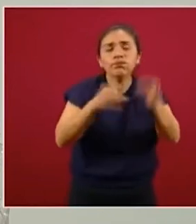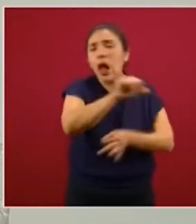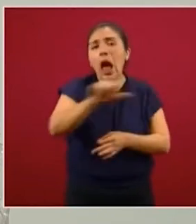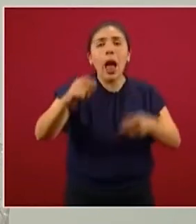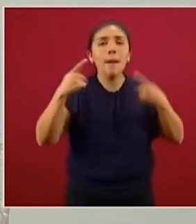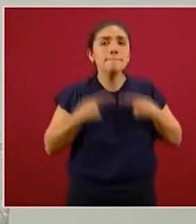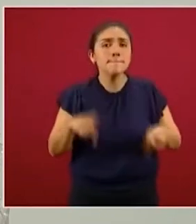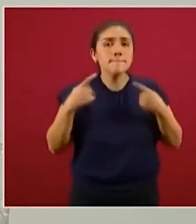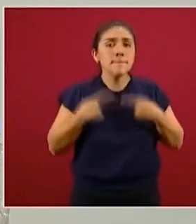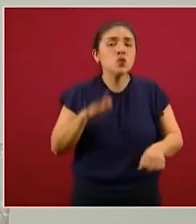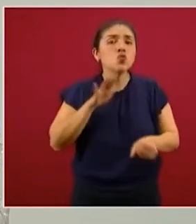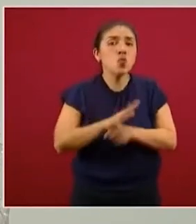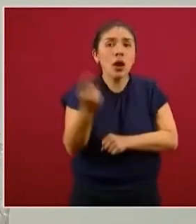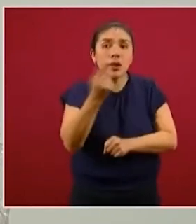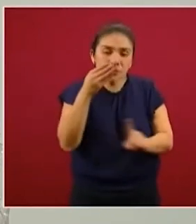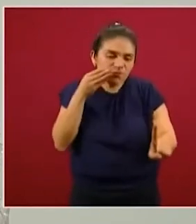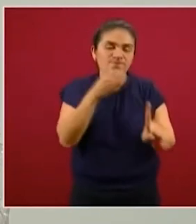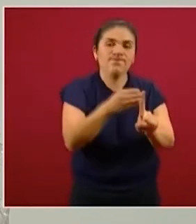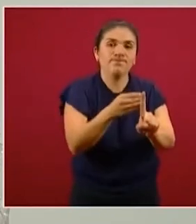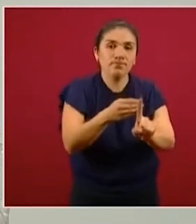precisa.